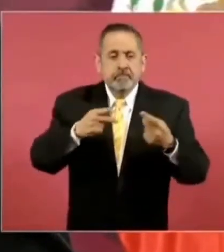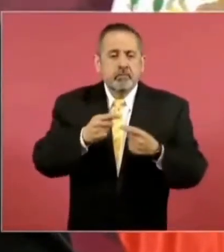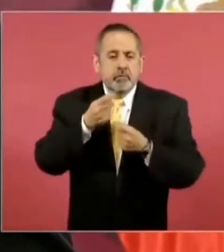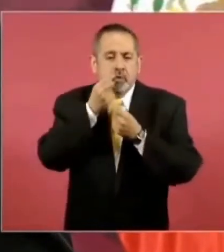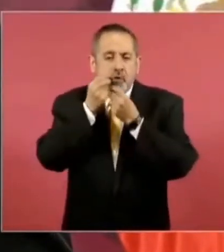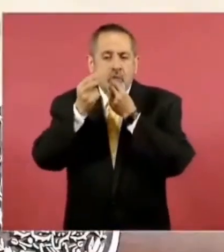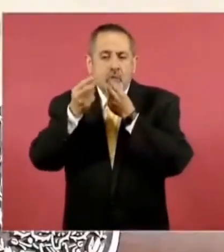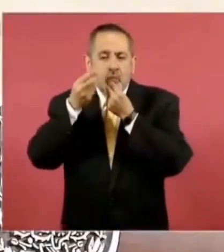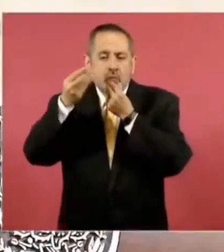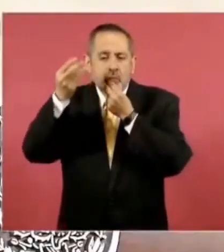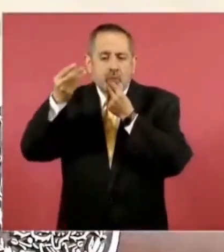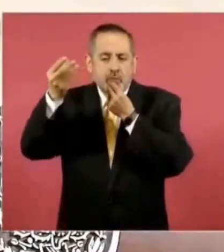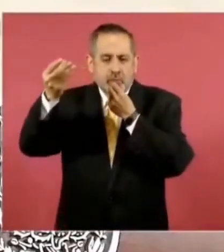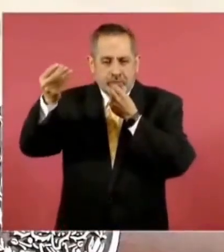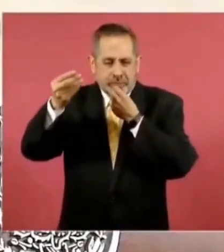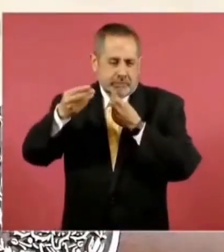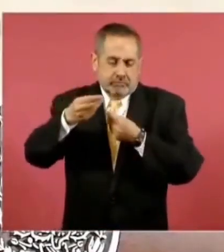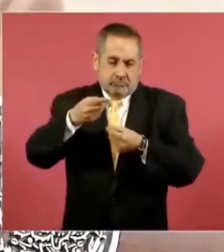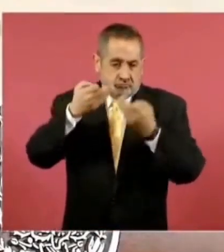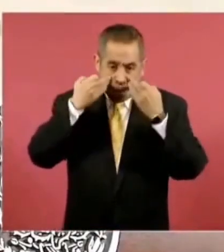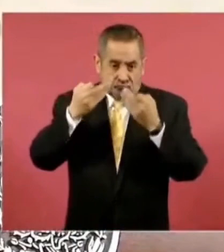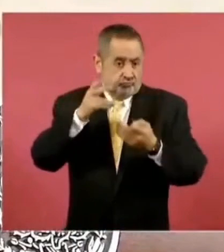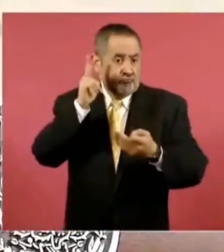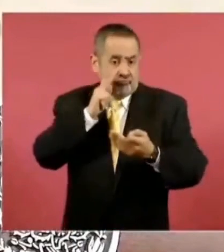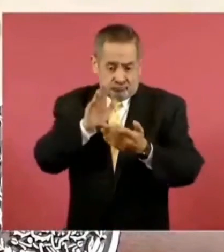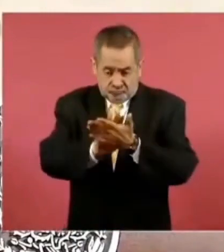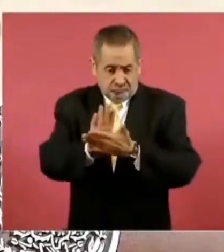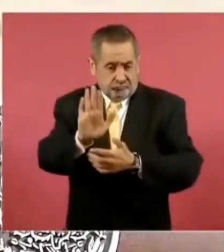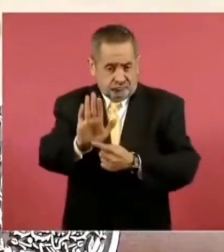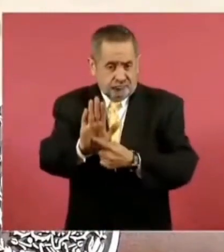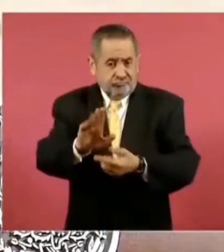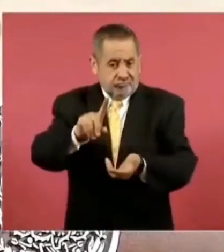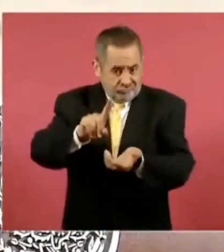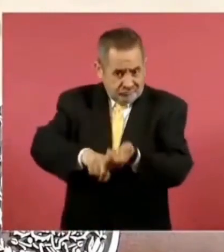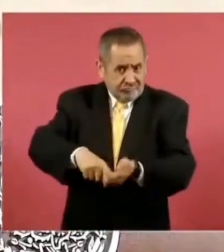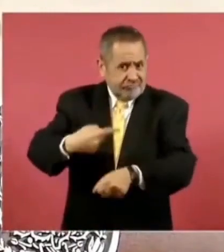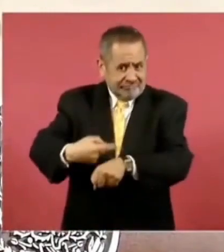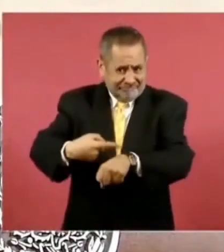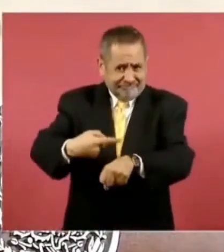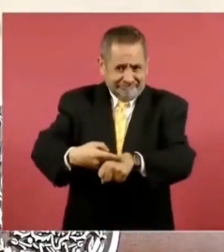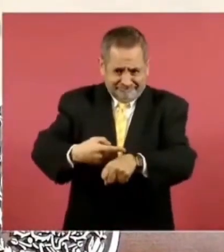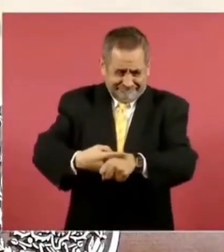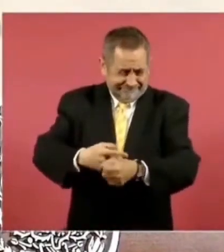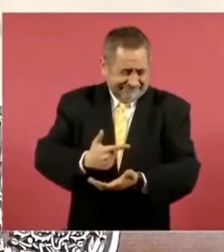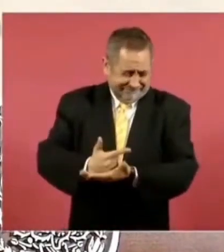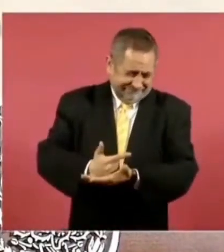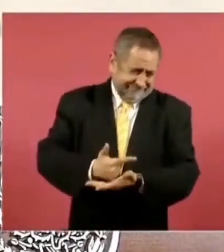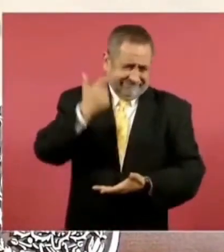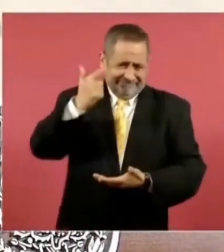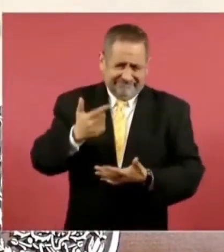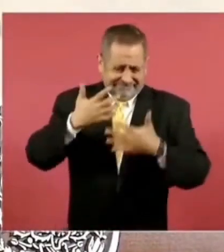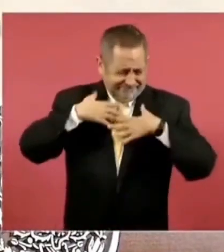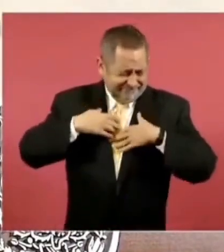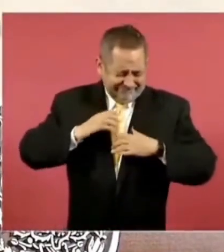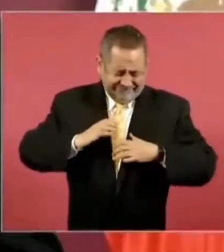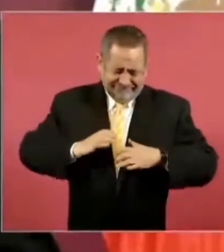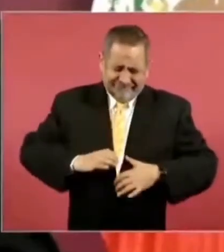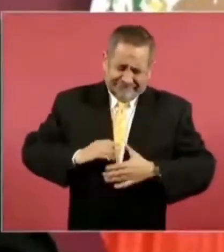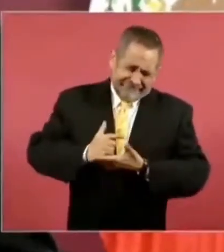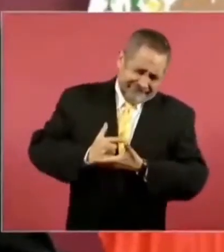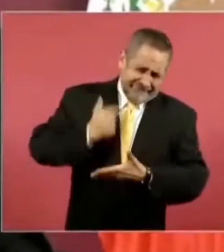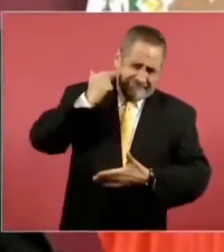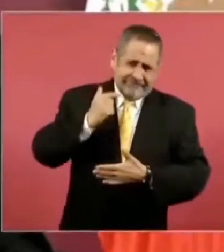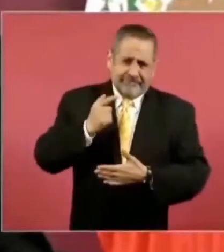porque está demostrado, tenemos estudios que dañan muchísimo porque